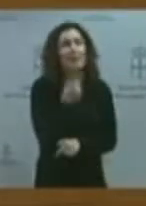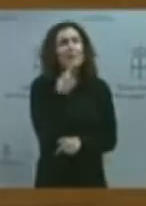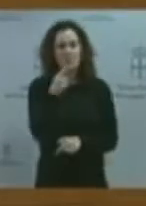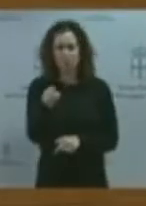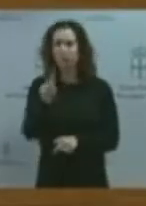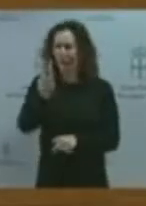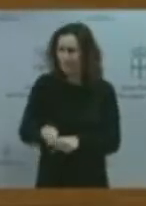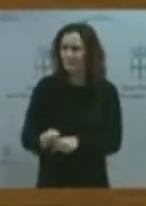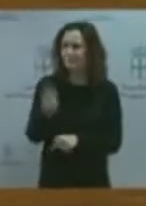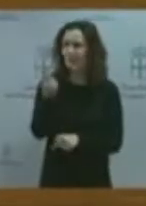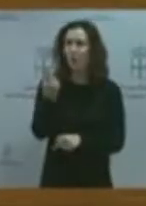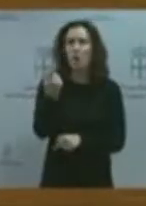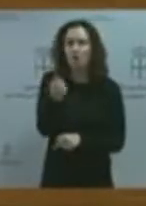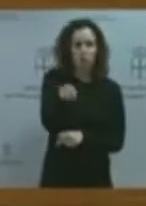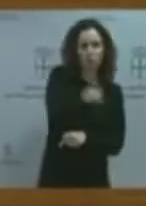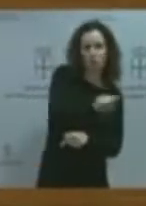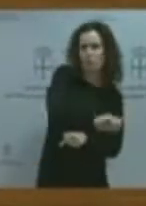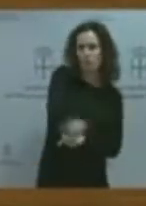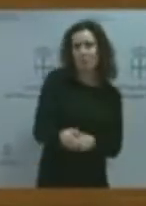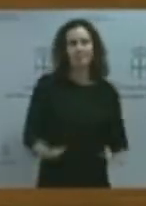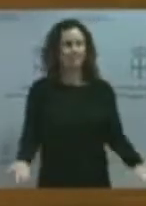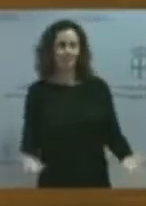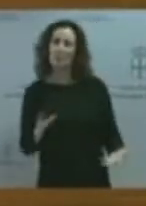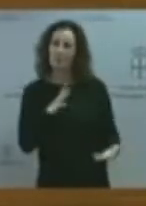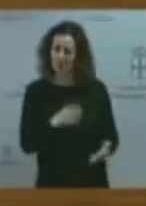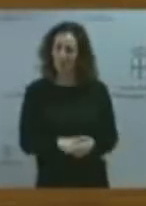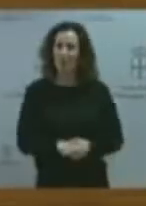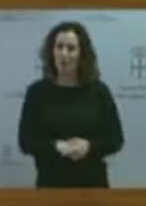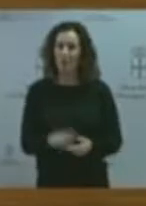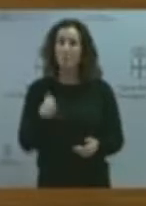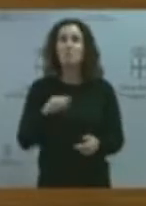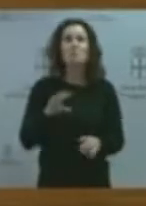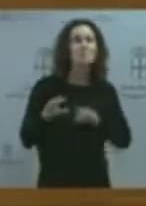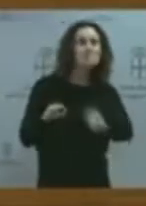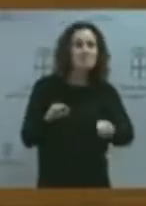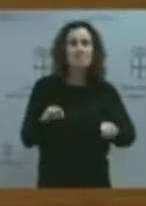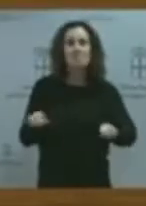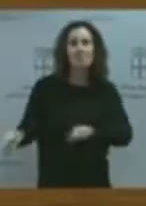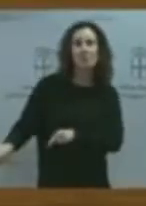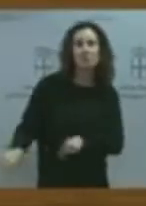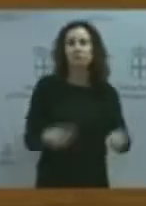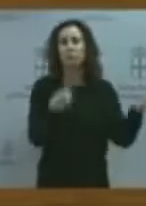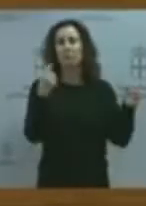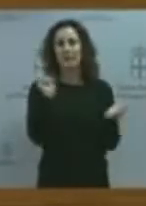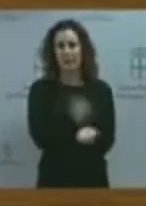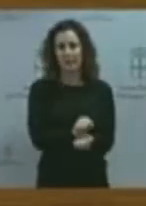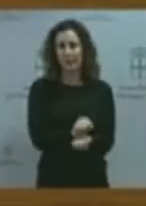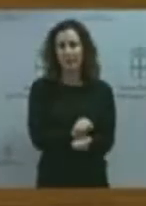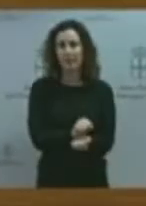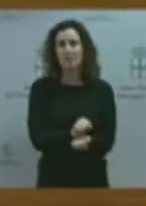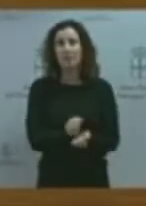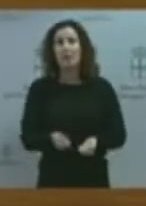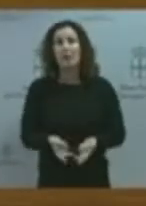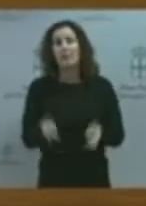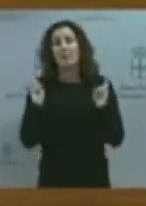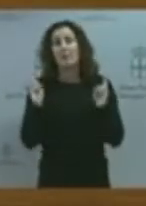también dictemos órdenes de captura, metamos a unas cuantas personas en la cárcel y legalicemos algún partido. Señor Blanco, la